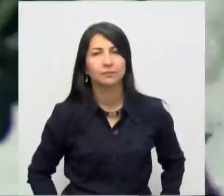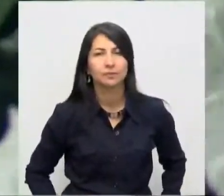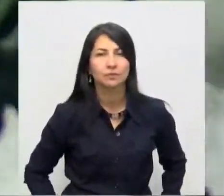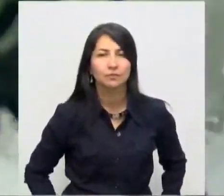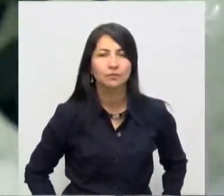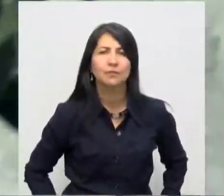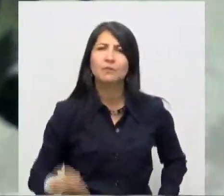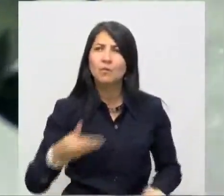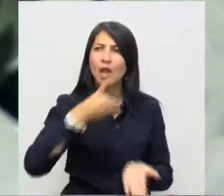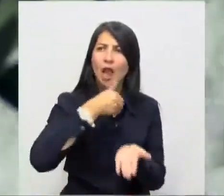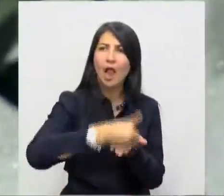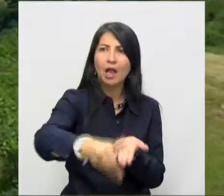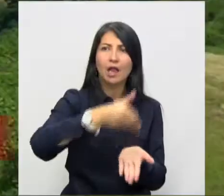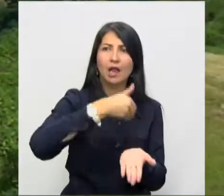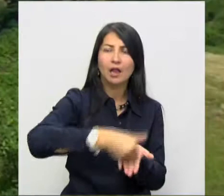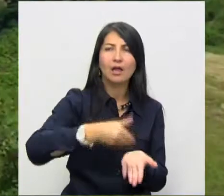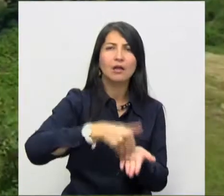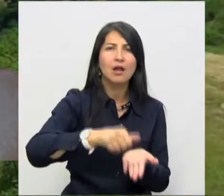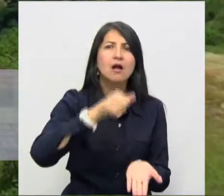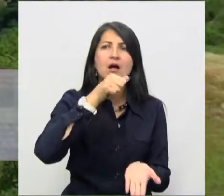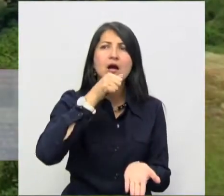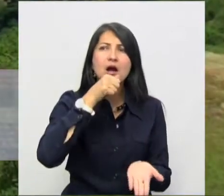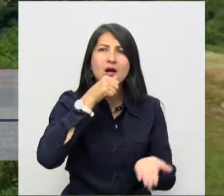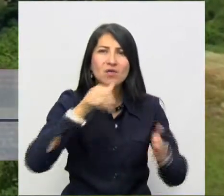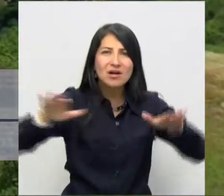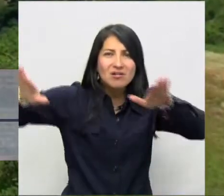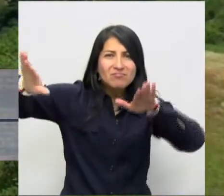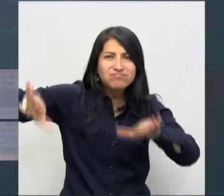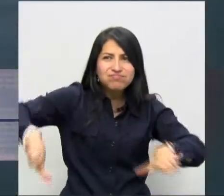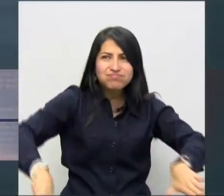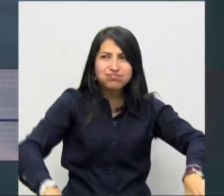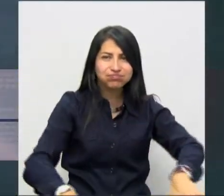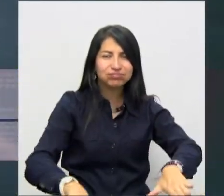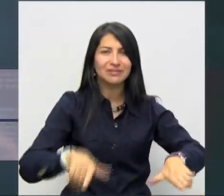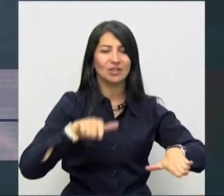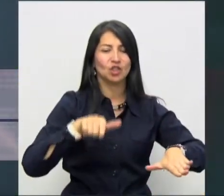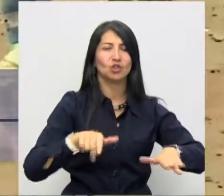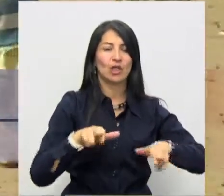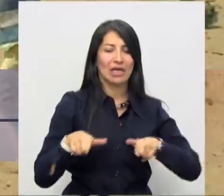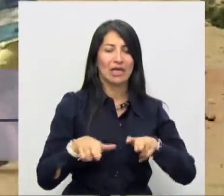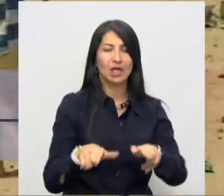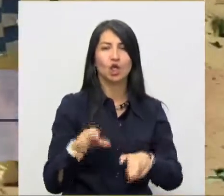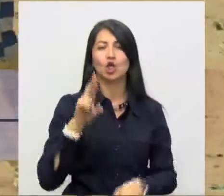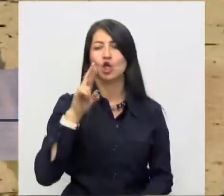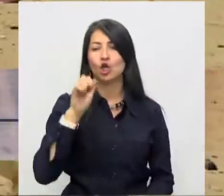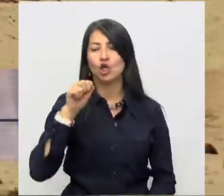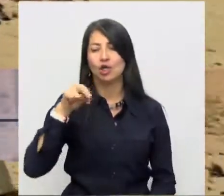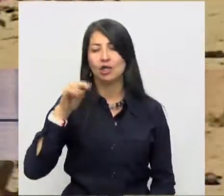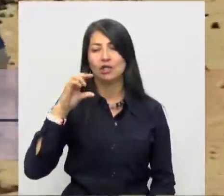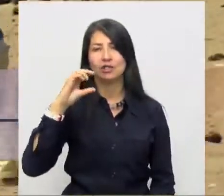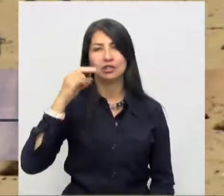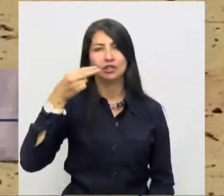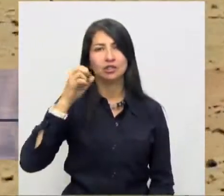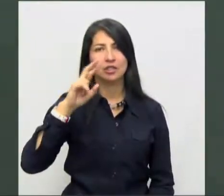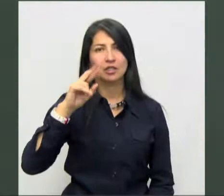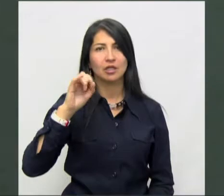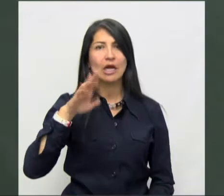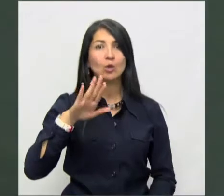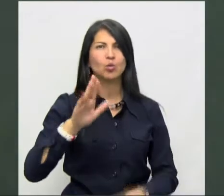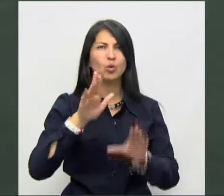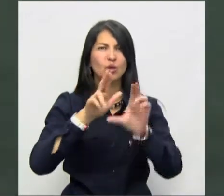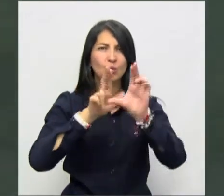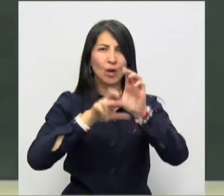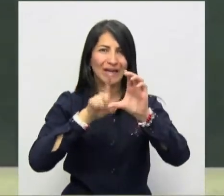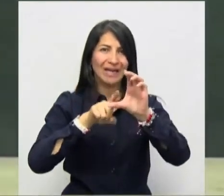Los retrasos y sobrecostos en el proyecto de construcción de la represa del río Ranchería, en el departamento de La Guajira, han